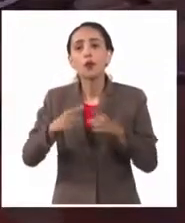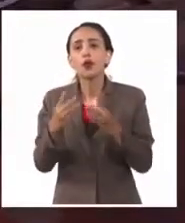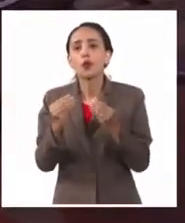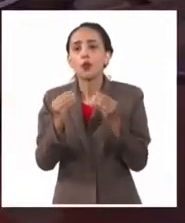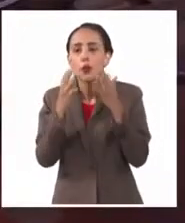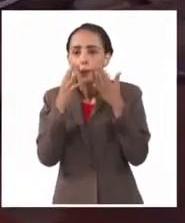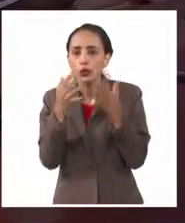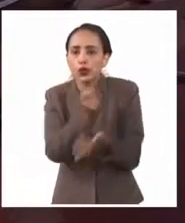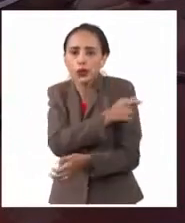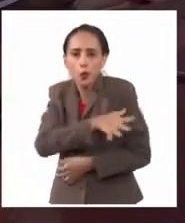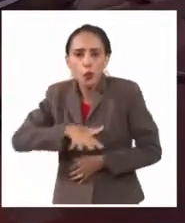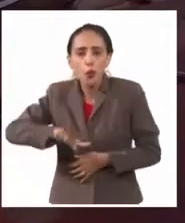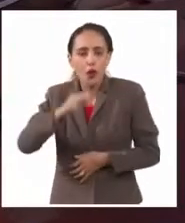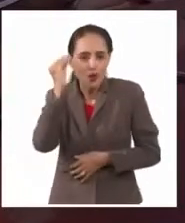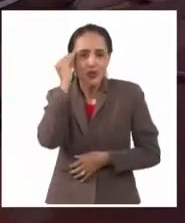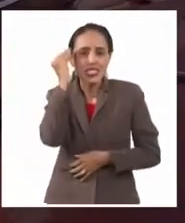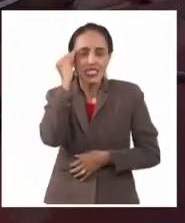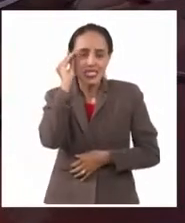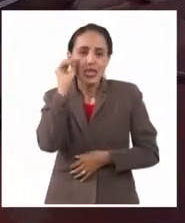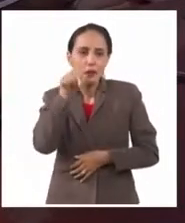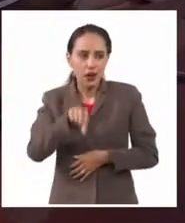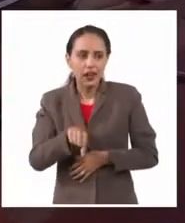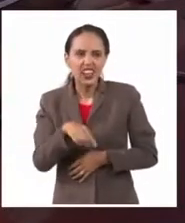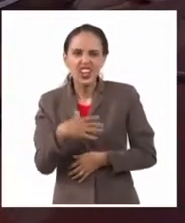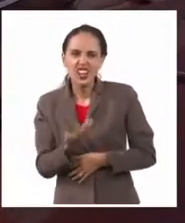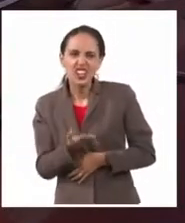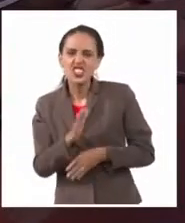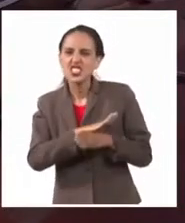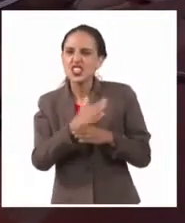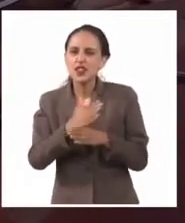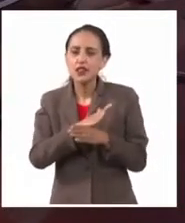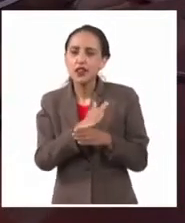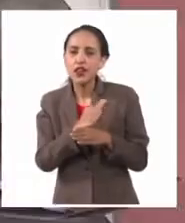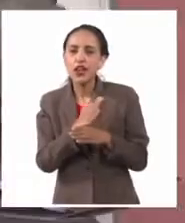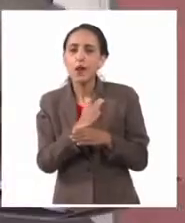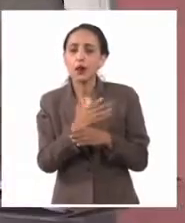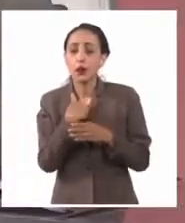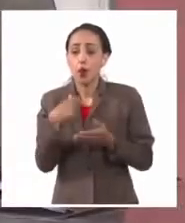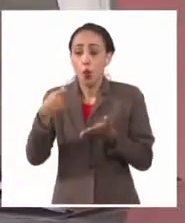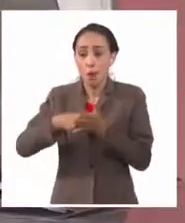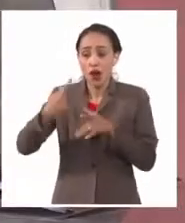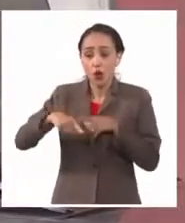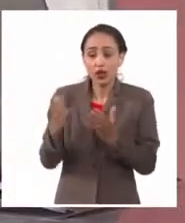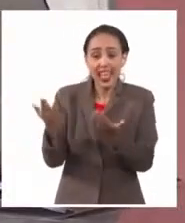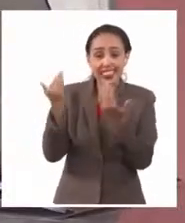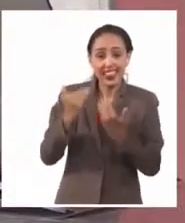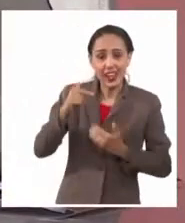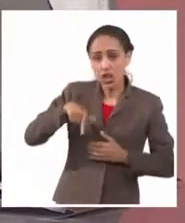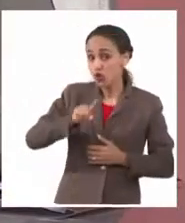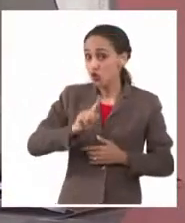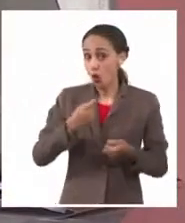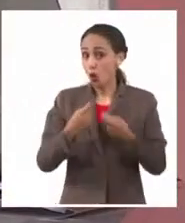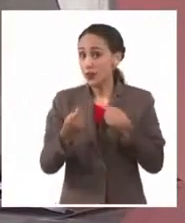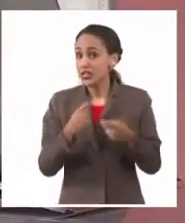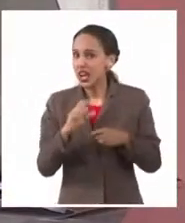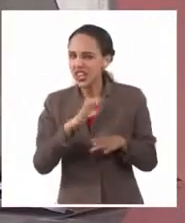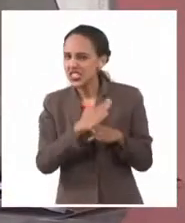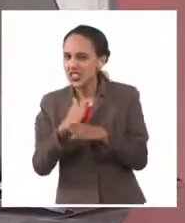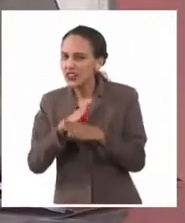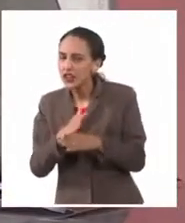que las personas dominen qué es una importación no comercial, a diferencia de otras importaciones que existen, como la importación